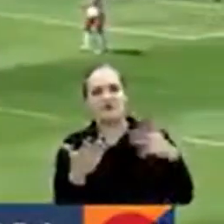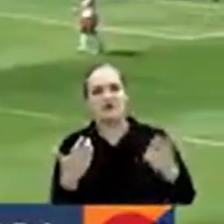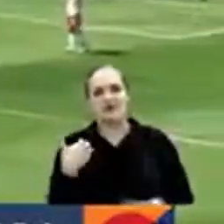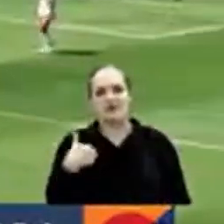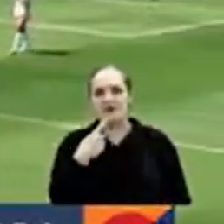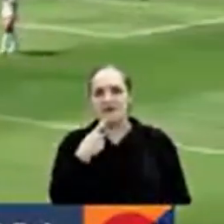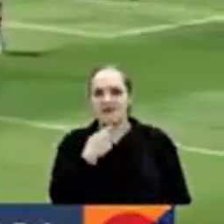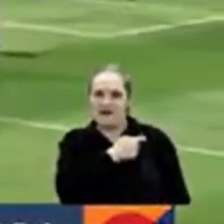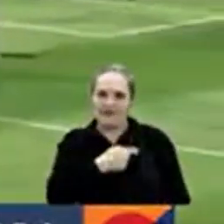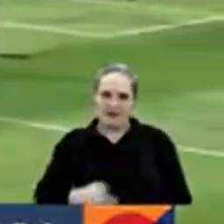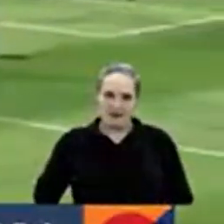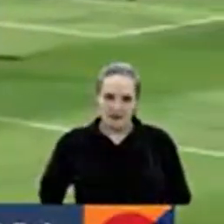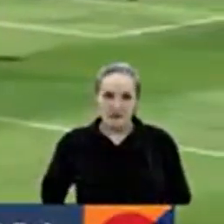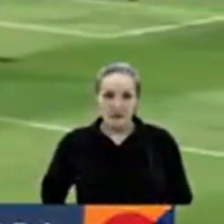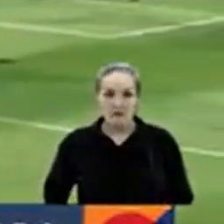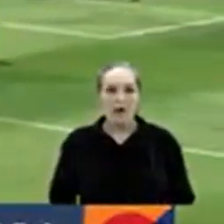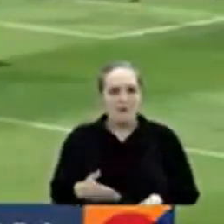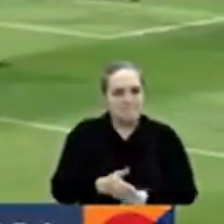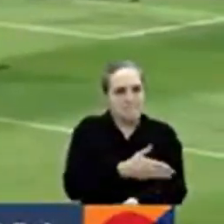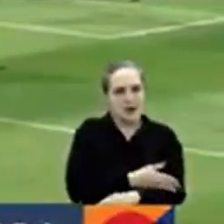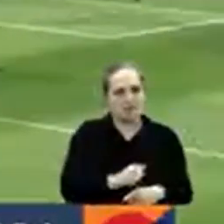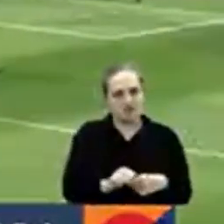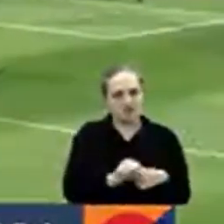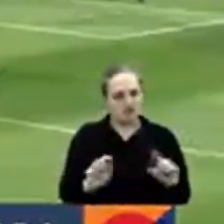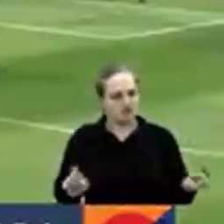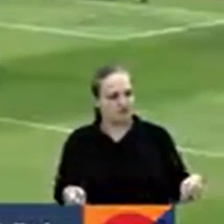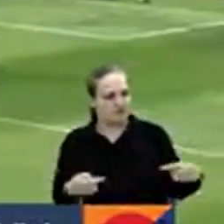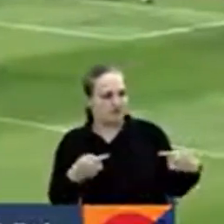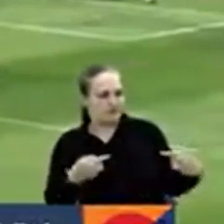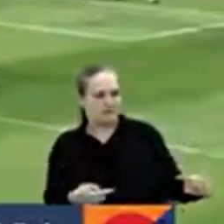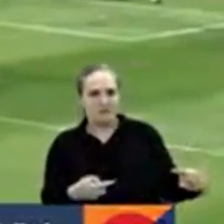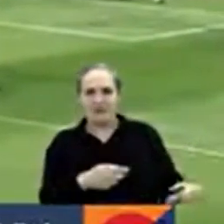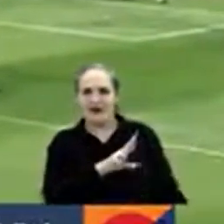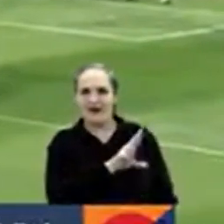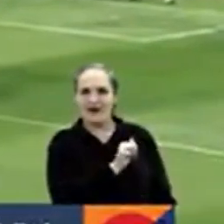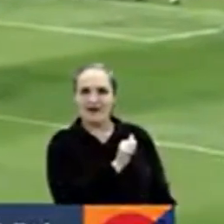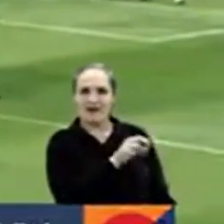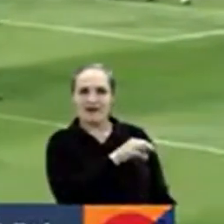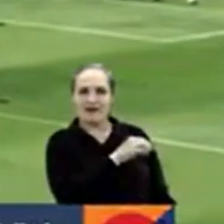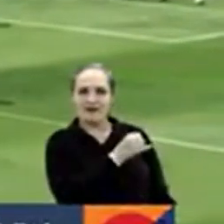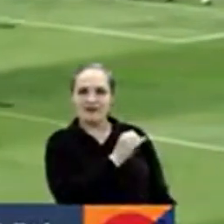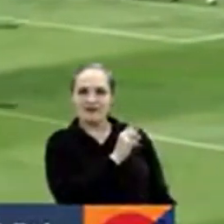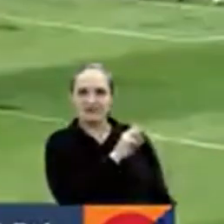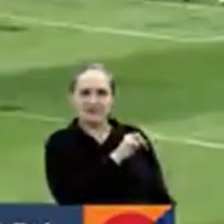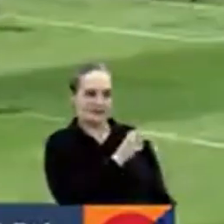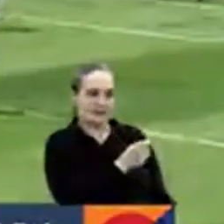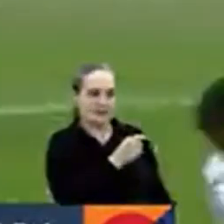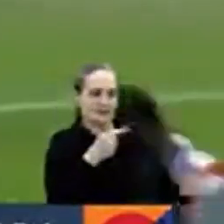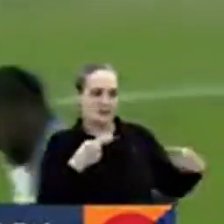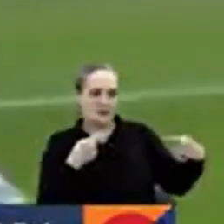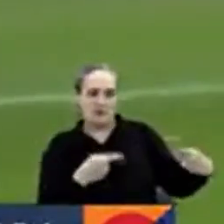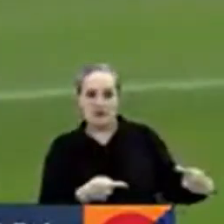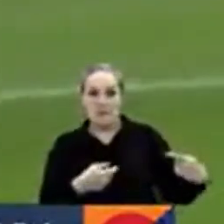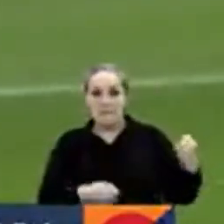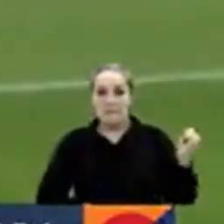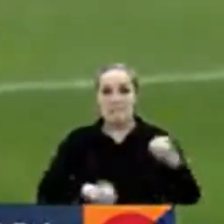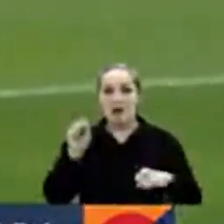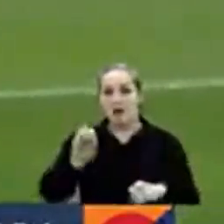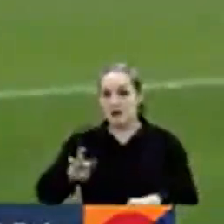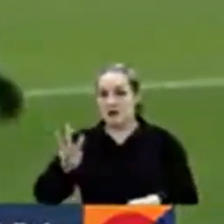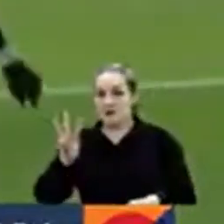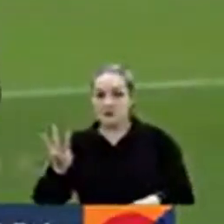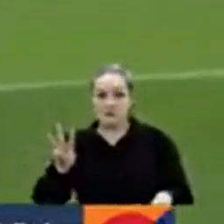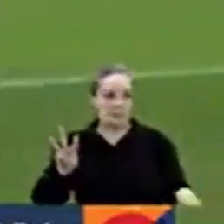séptimo juego de pretemporada frente a Racing de Montevideo. El cordobés marcó el segundo del partido que concluyó 3 a 1 a favor de los